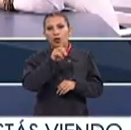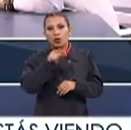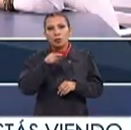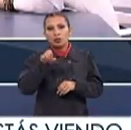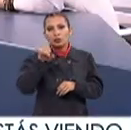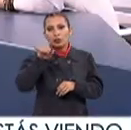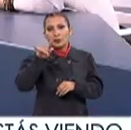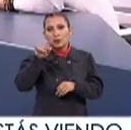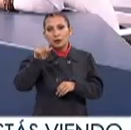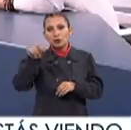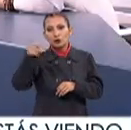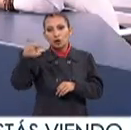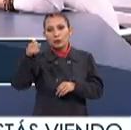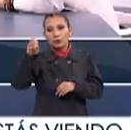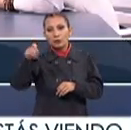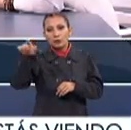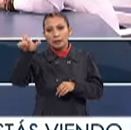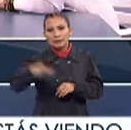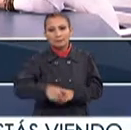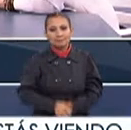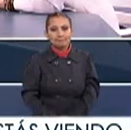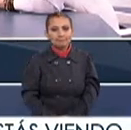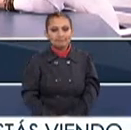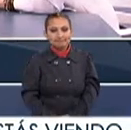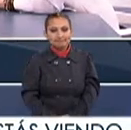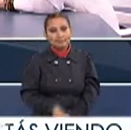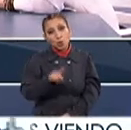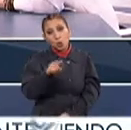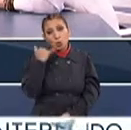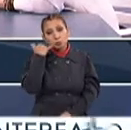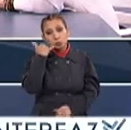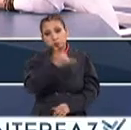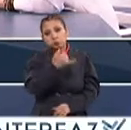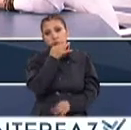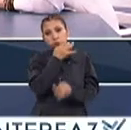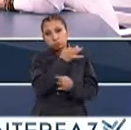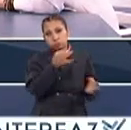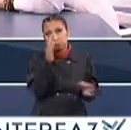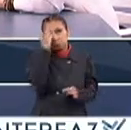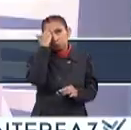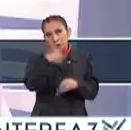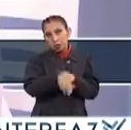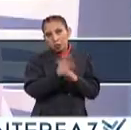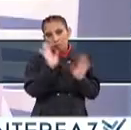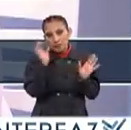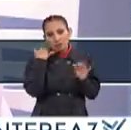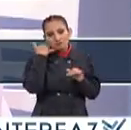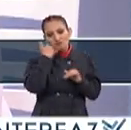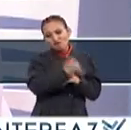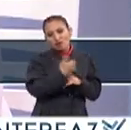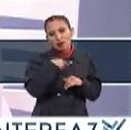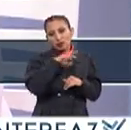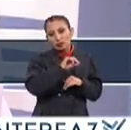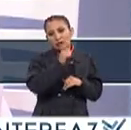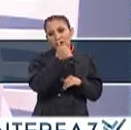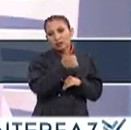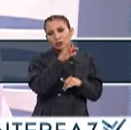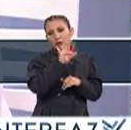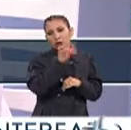.inva.gob.mx Ahí o en la extensión De difusión Claro no lo recuerdo Pero si pueden hablar Al conmutador 86